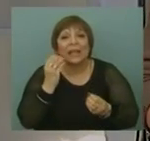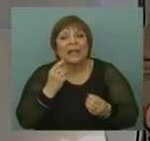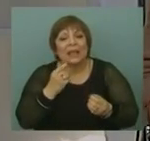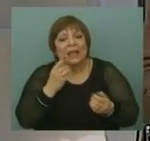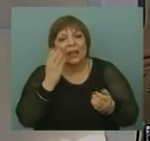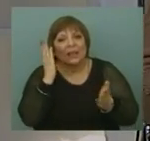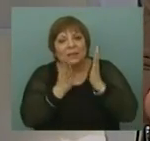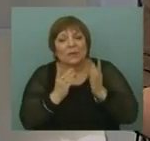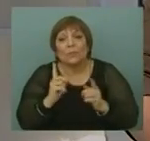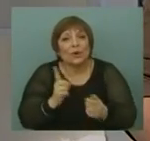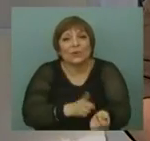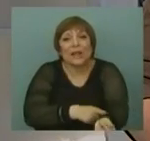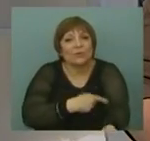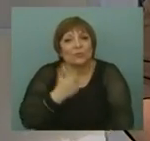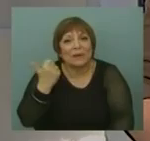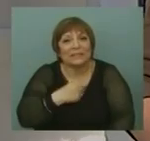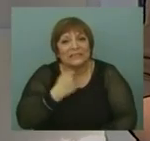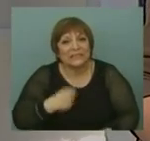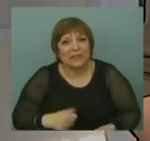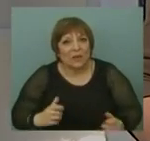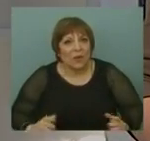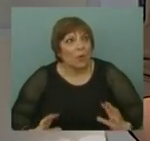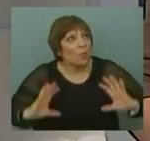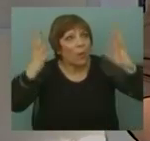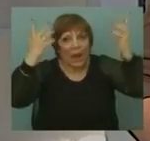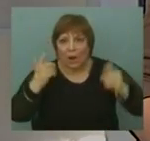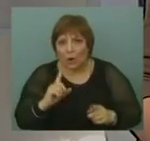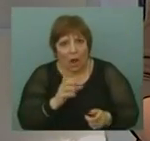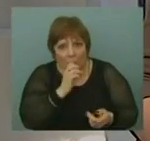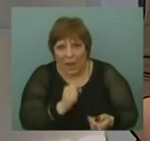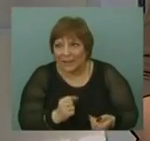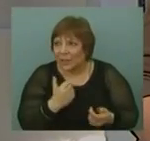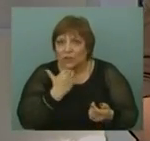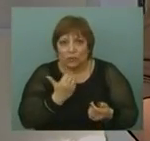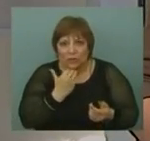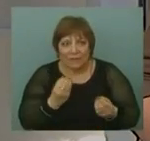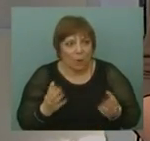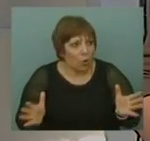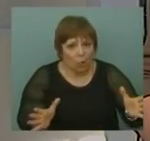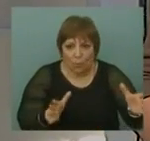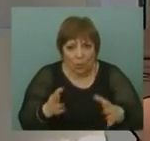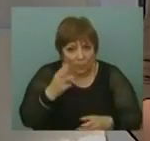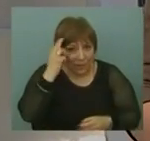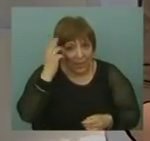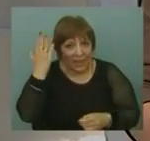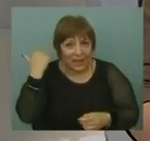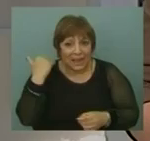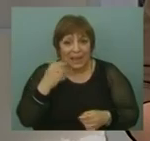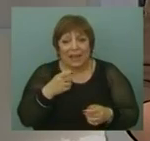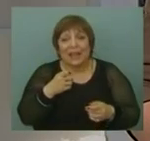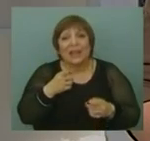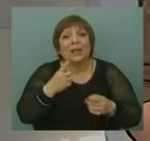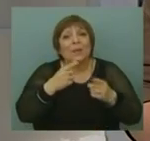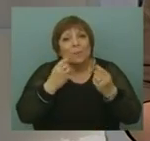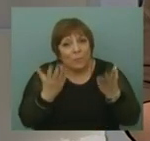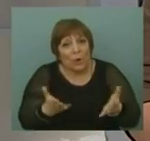en China no están acostumbrados justamente a este tipo de alzamientos, no los toleran, no los saben llevar adelante, como nos recordó el capítulo de Tiananmen, pero